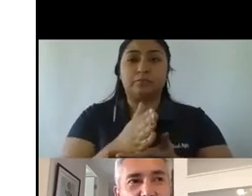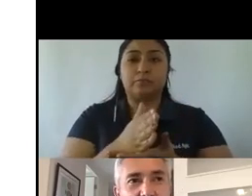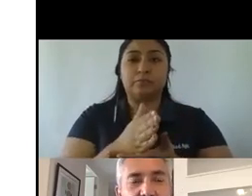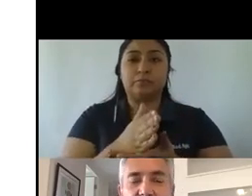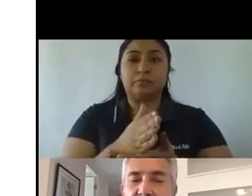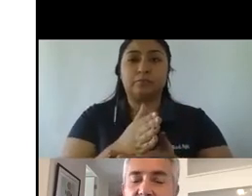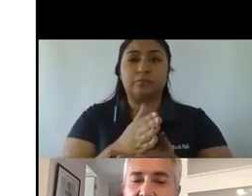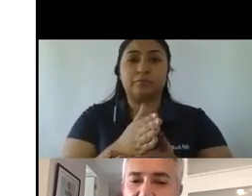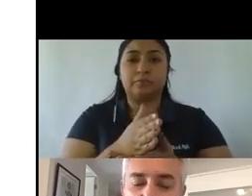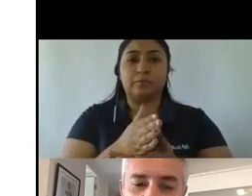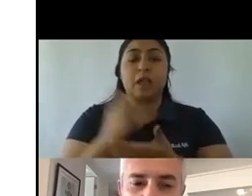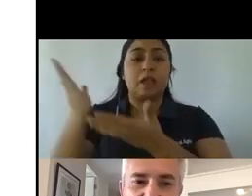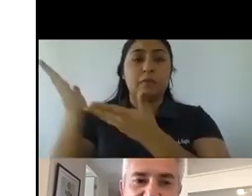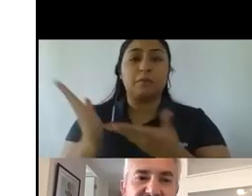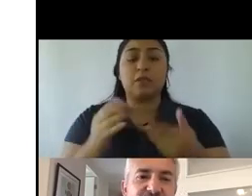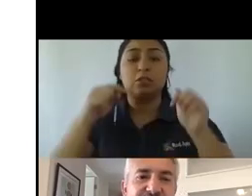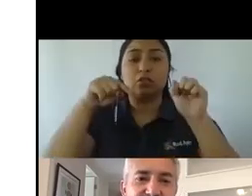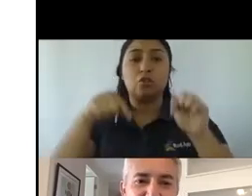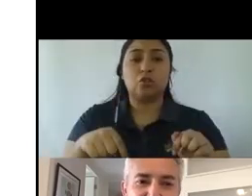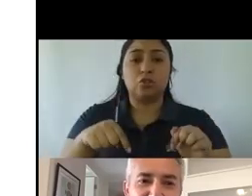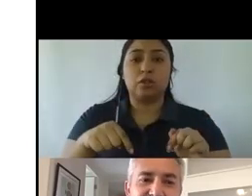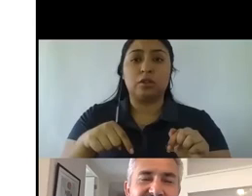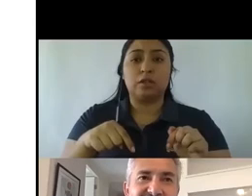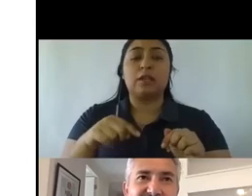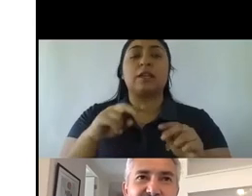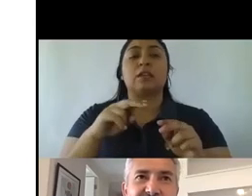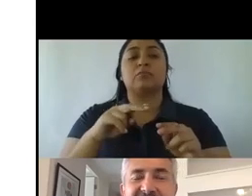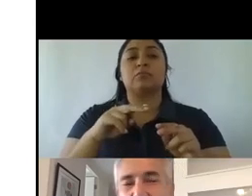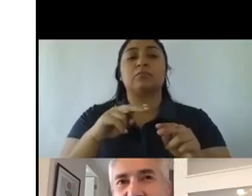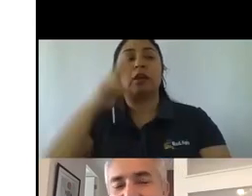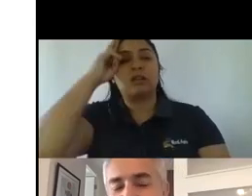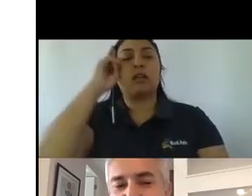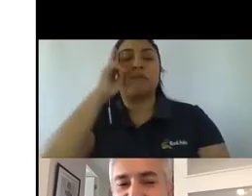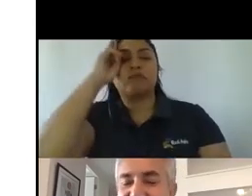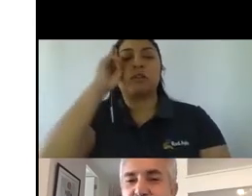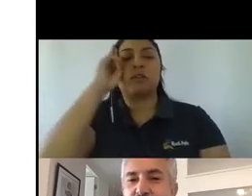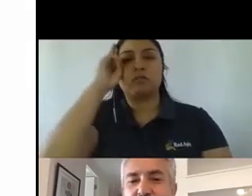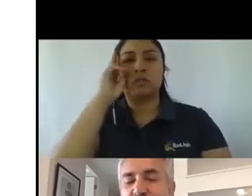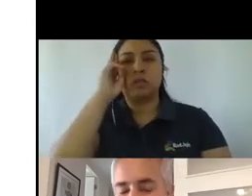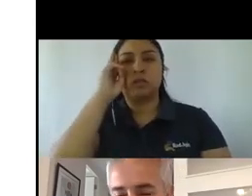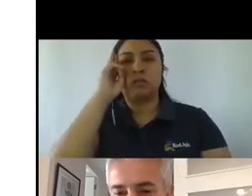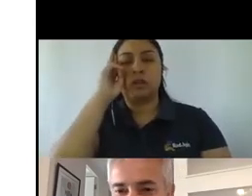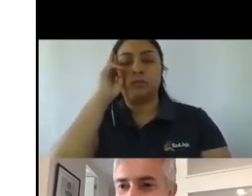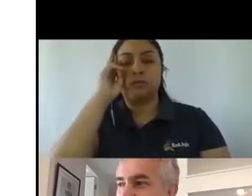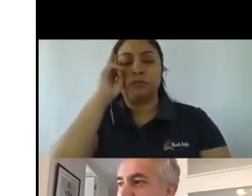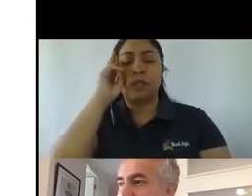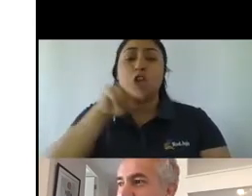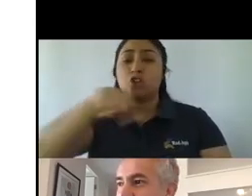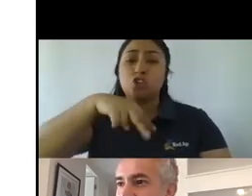invitación de hoy día es a que hagamos una pequeña reflexión, ¿no? Dado que estamos en un contexto súper raro.